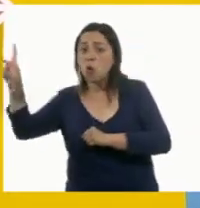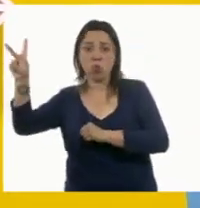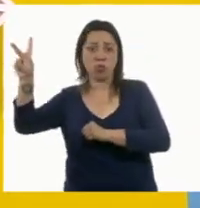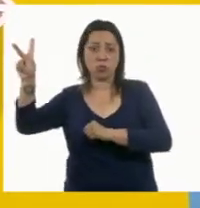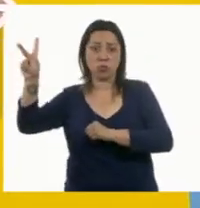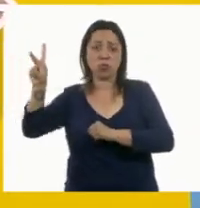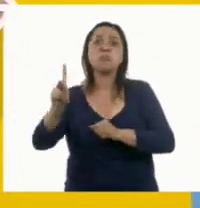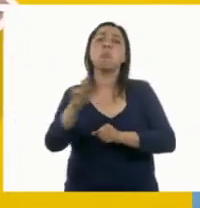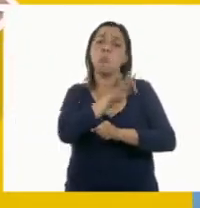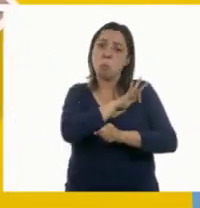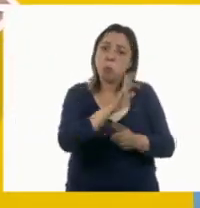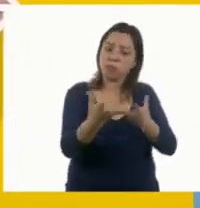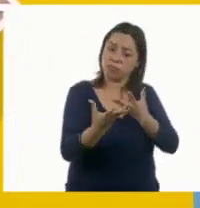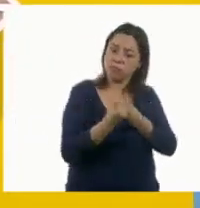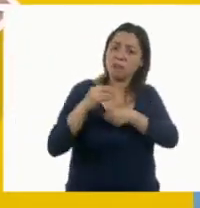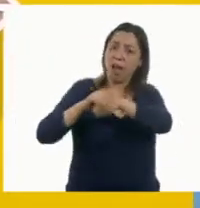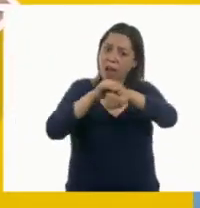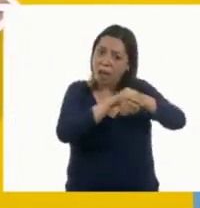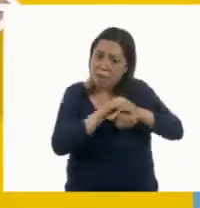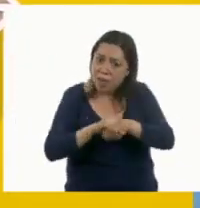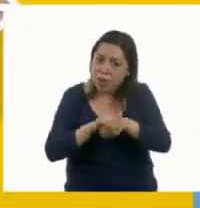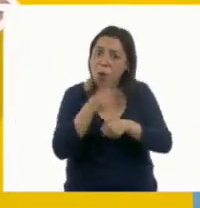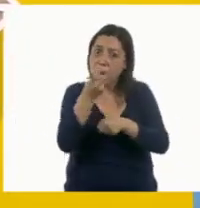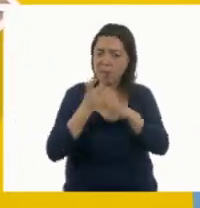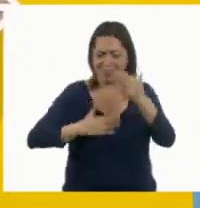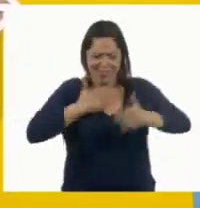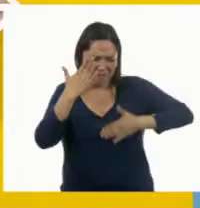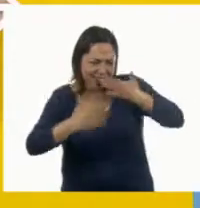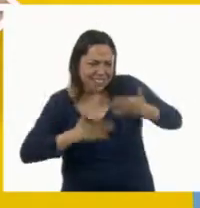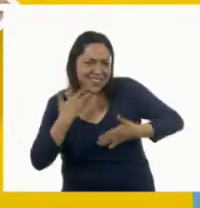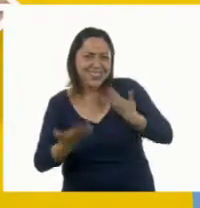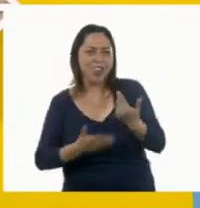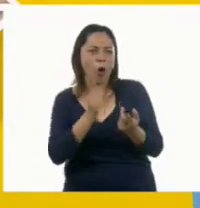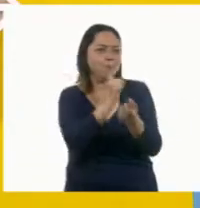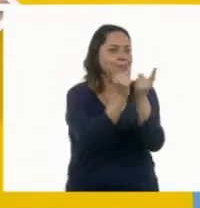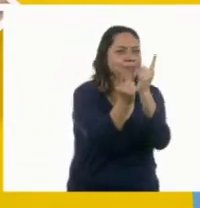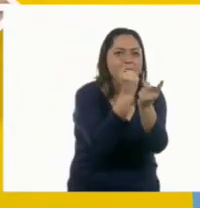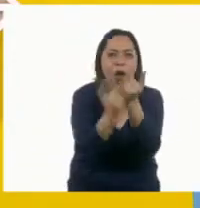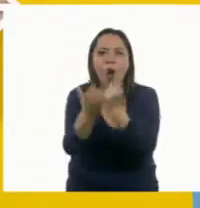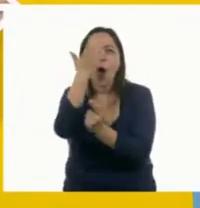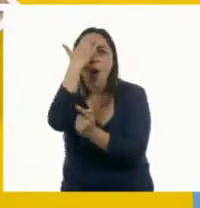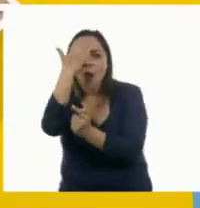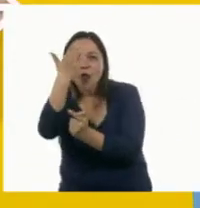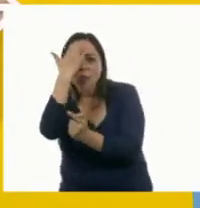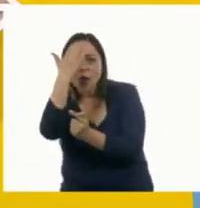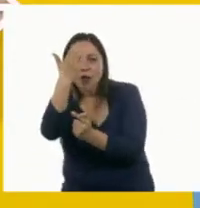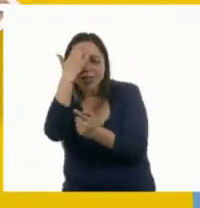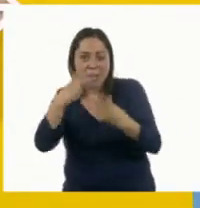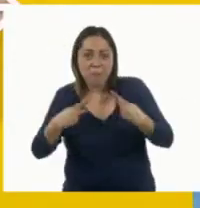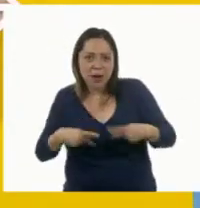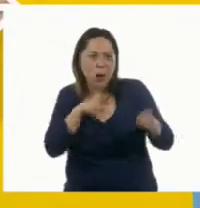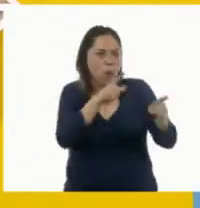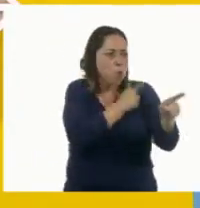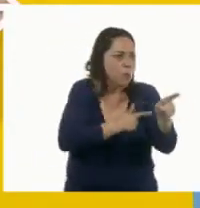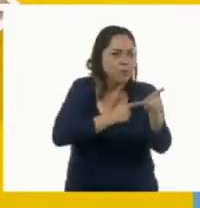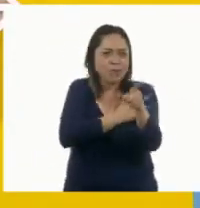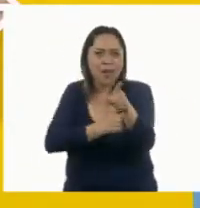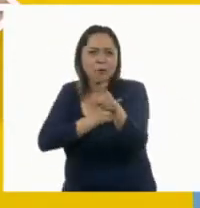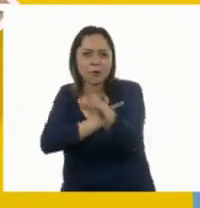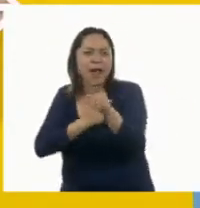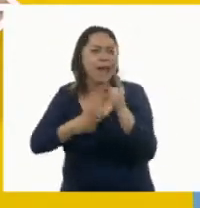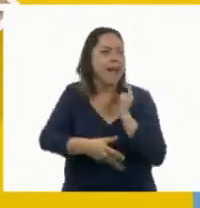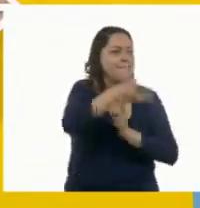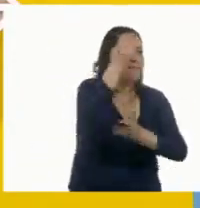incluyentes es muy divertido porque nos permite conocer personas diferentes, que les gustan cosas nuevas y así aprendemos mucho de todo